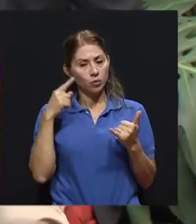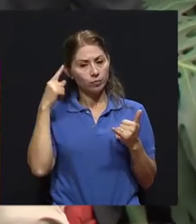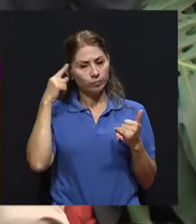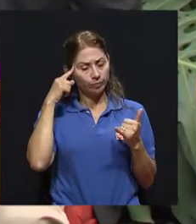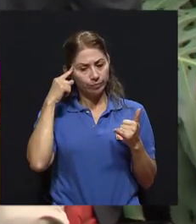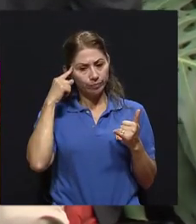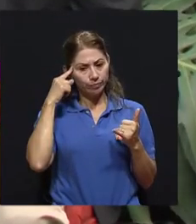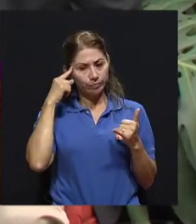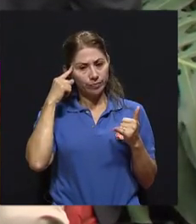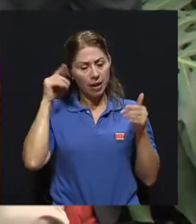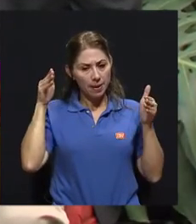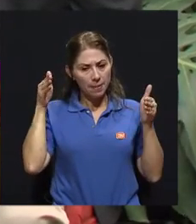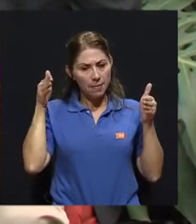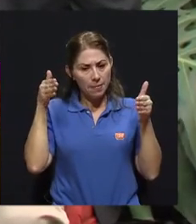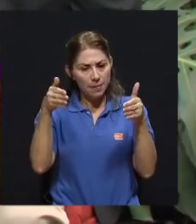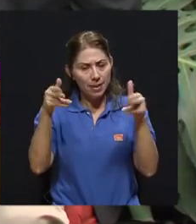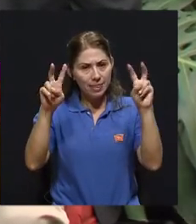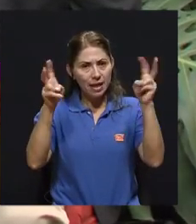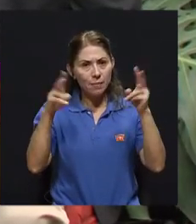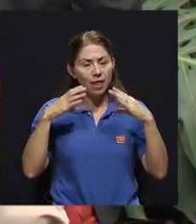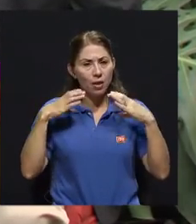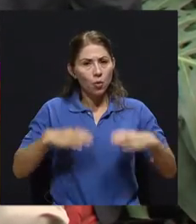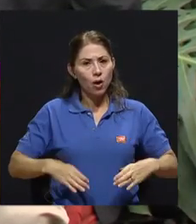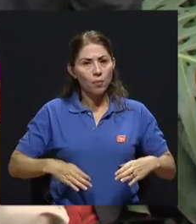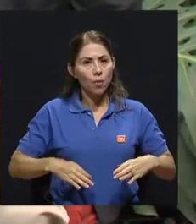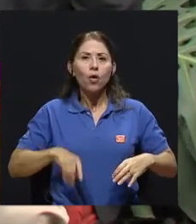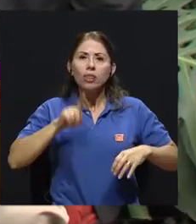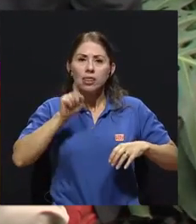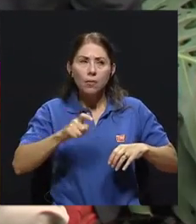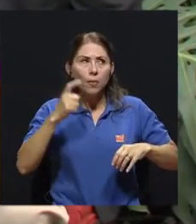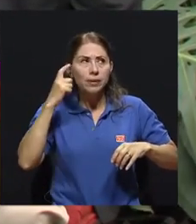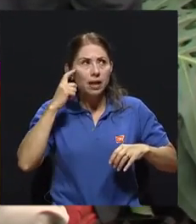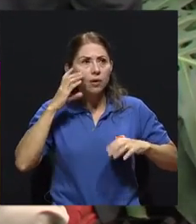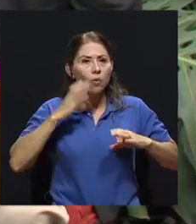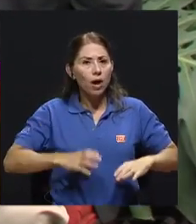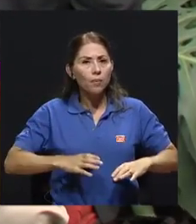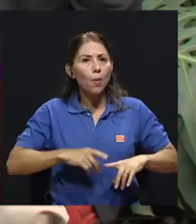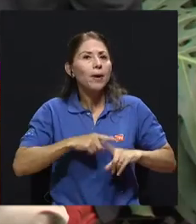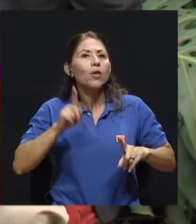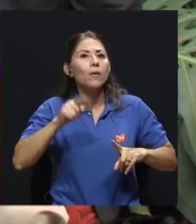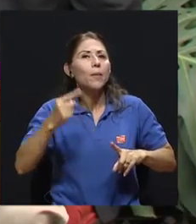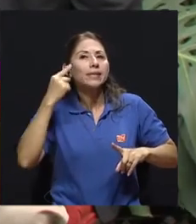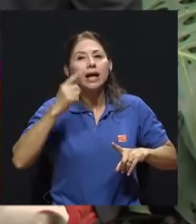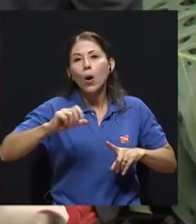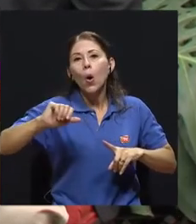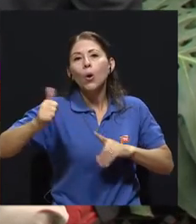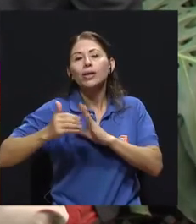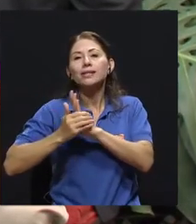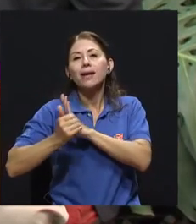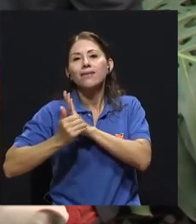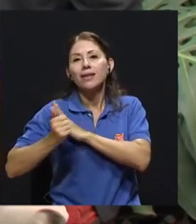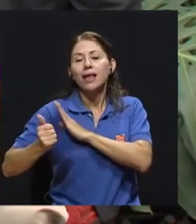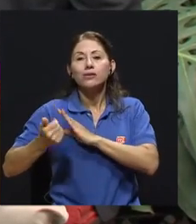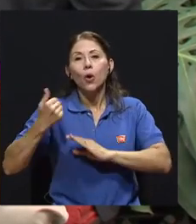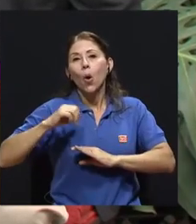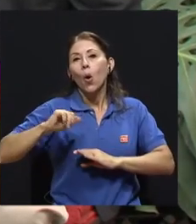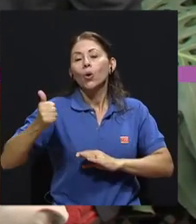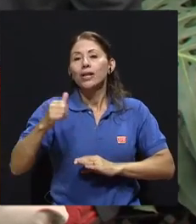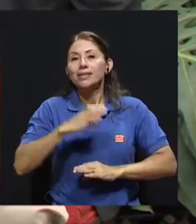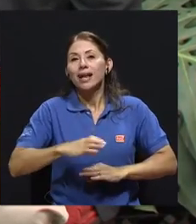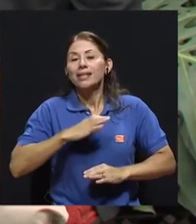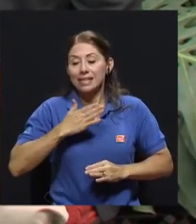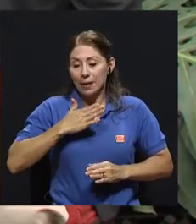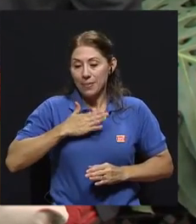cuerpo, en otras áreas de la vida, qué otras cualidades, aptitudes yo tengo en las que me puedo sentir mejor,